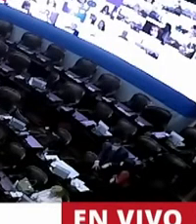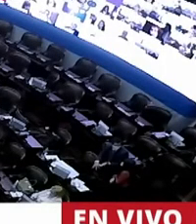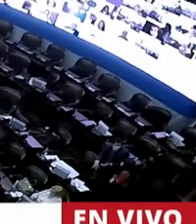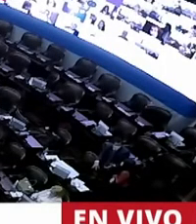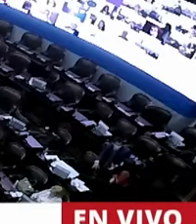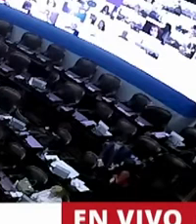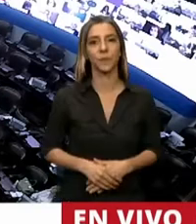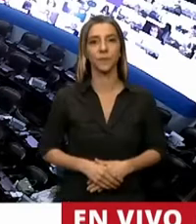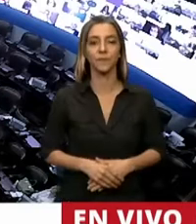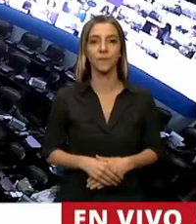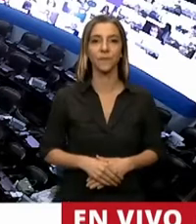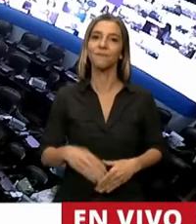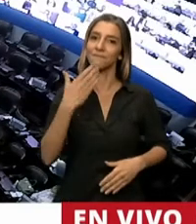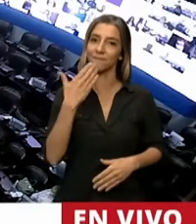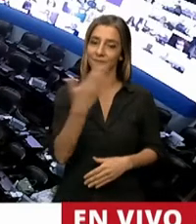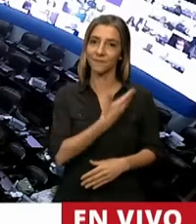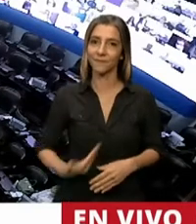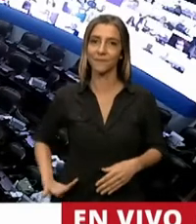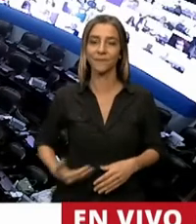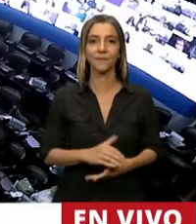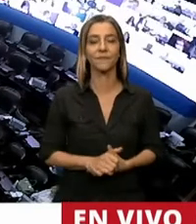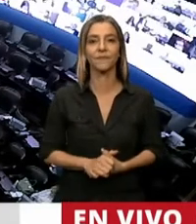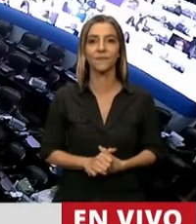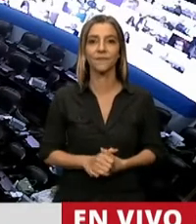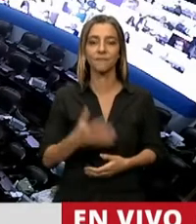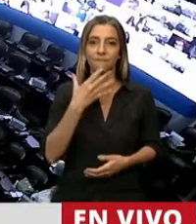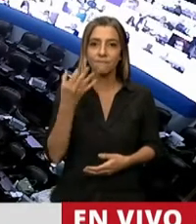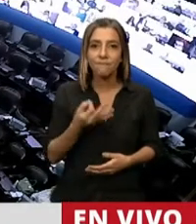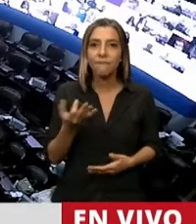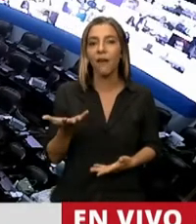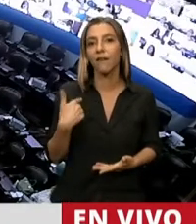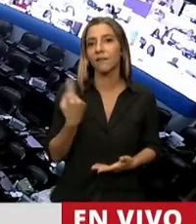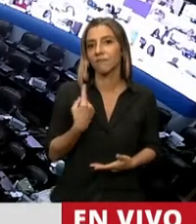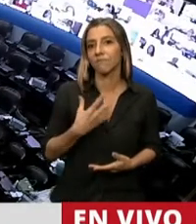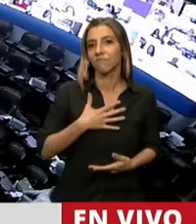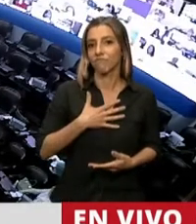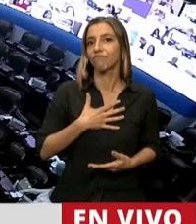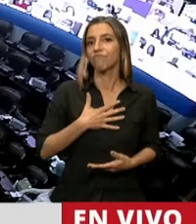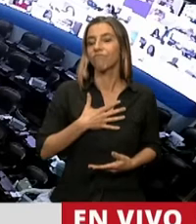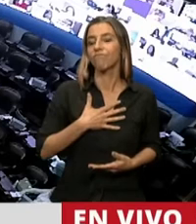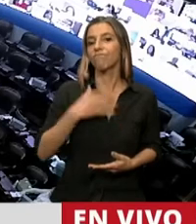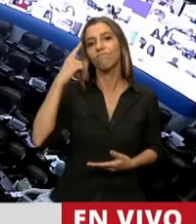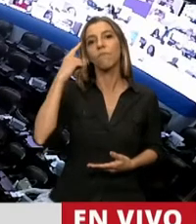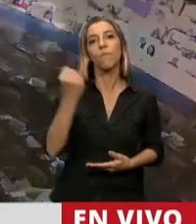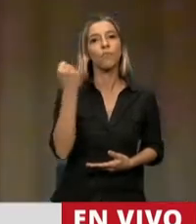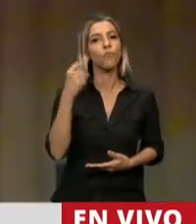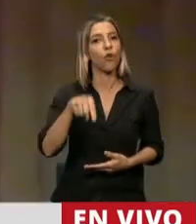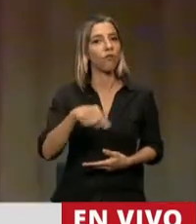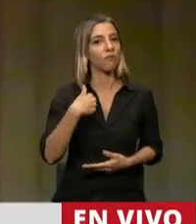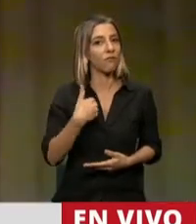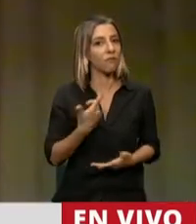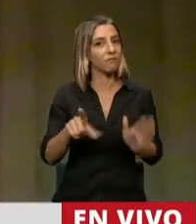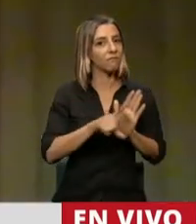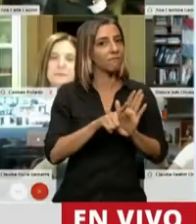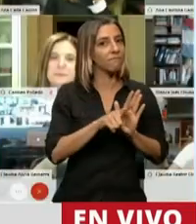Gracias, presidente. Bueno, la verdad que valoramos enormemente dar por fin un marco